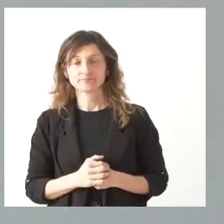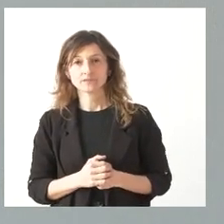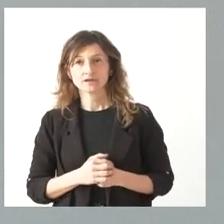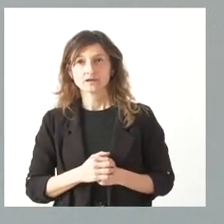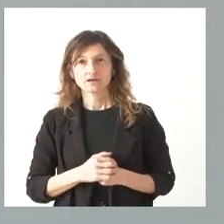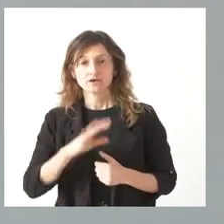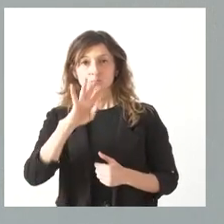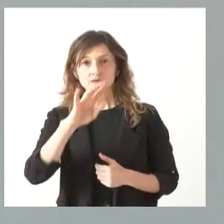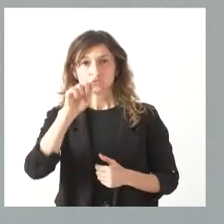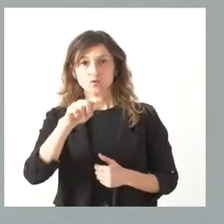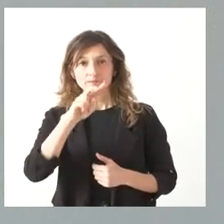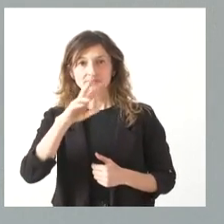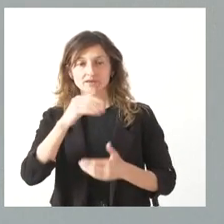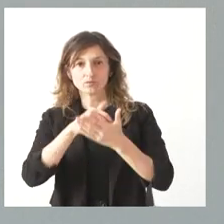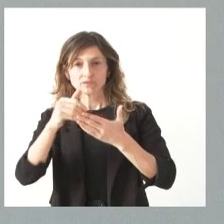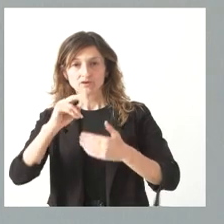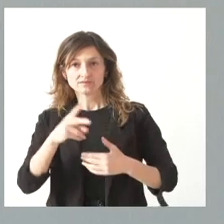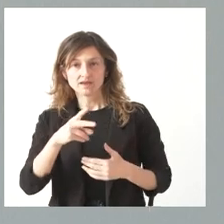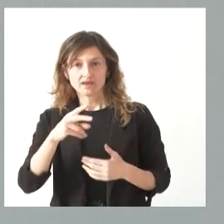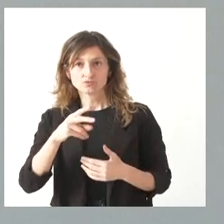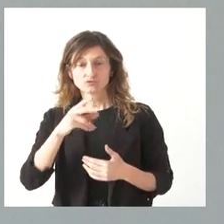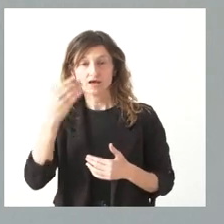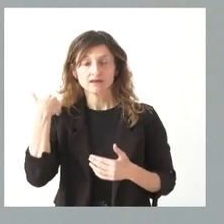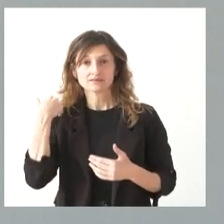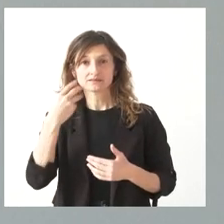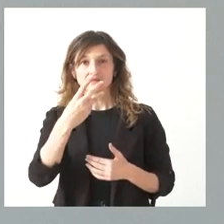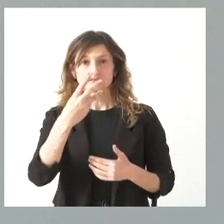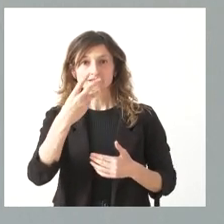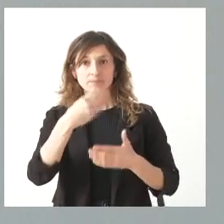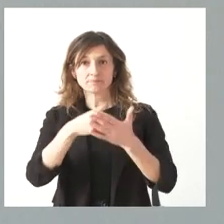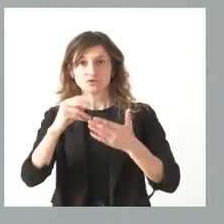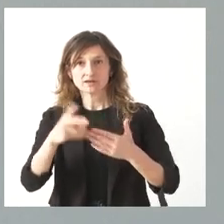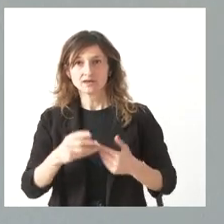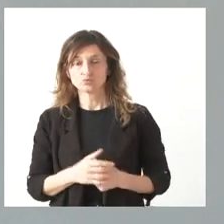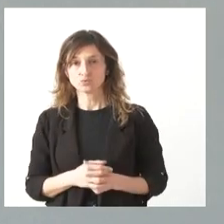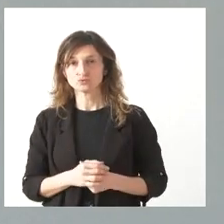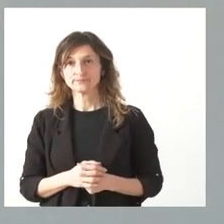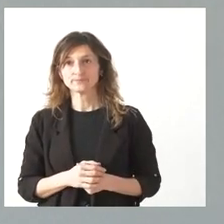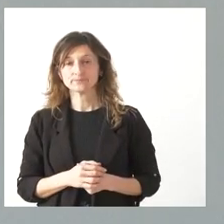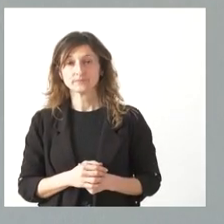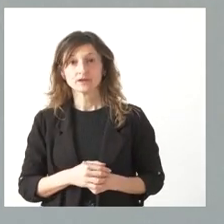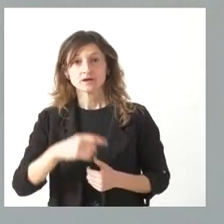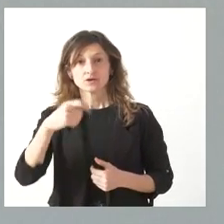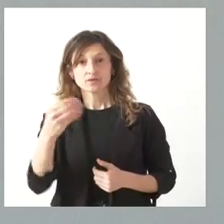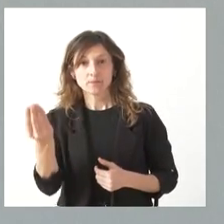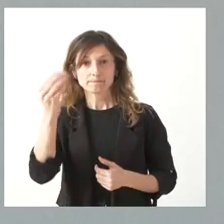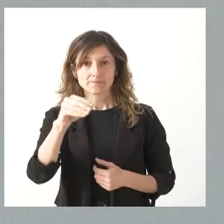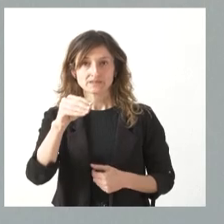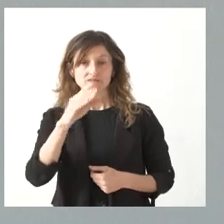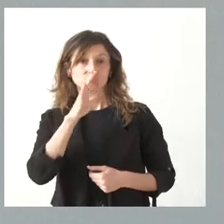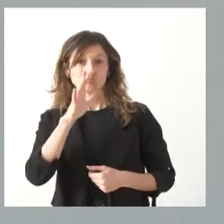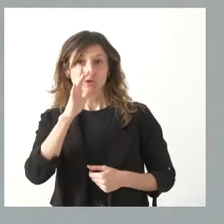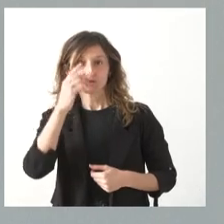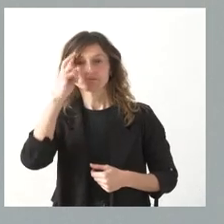cifra de 4,25 millones de euros y la anterior se quedó en 3 millones de euros. Por tanto, supone un coste adicional, porque es verdad que el